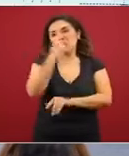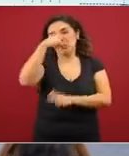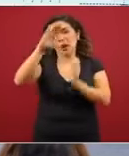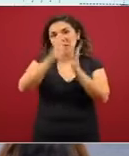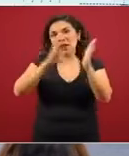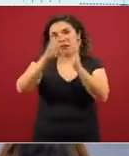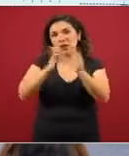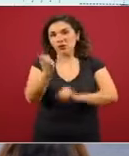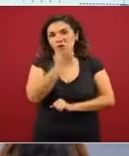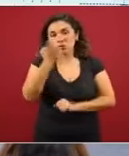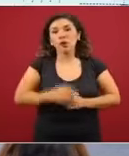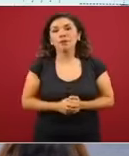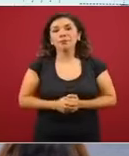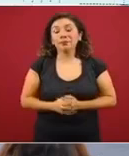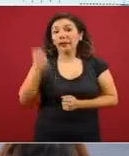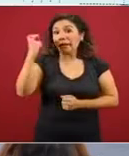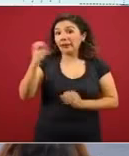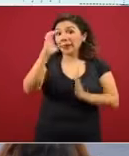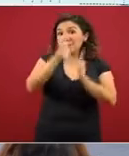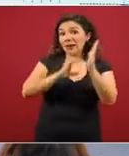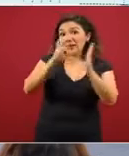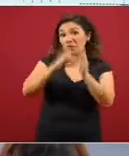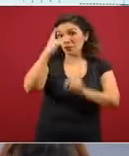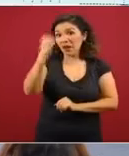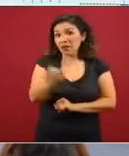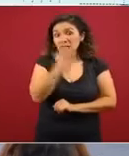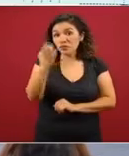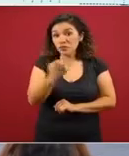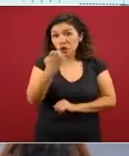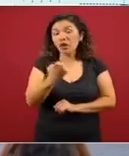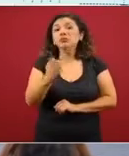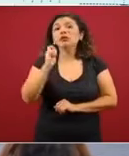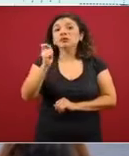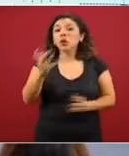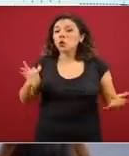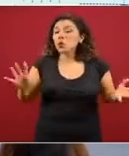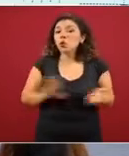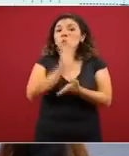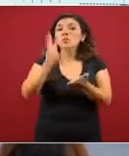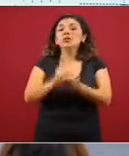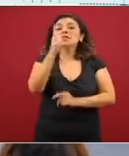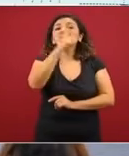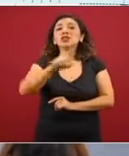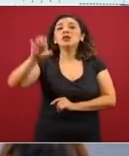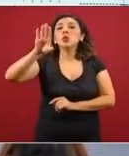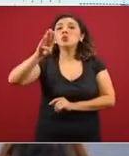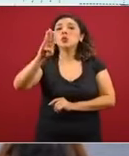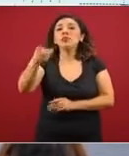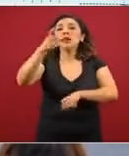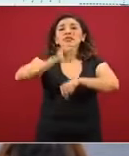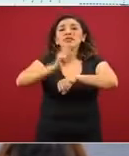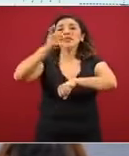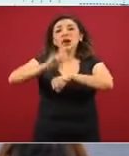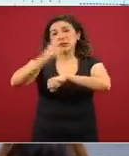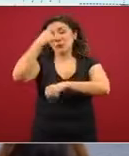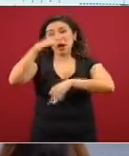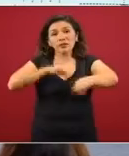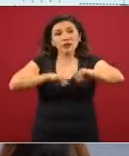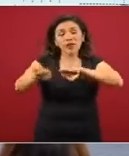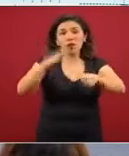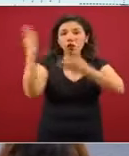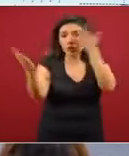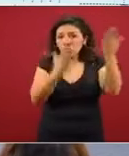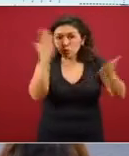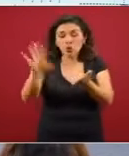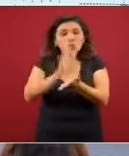Todo el calendario escolar nos lleva a 190 días efectivos de estudio y de